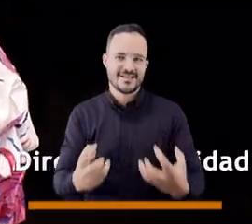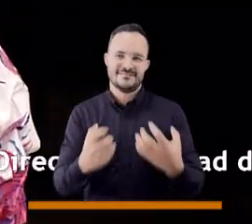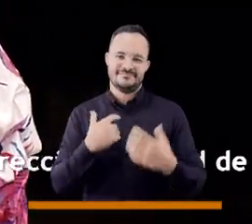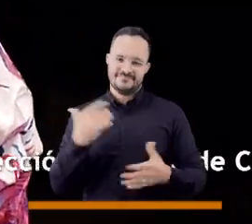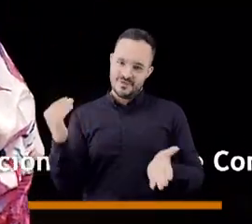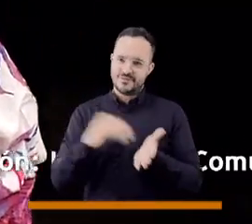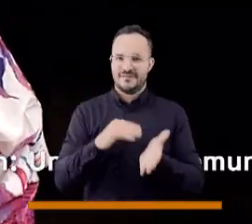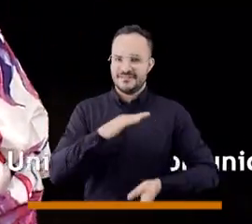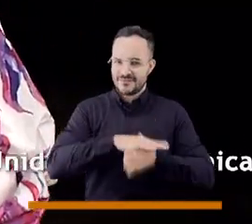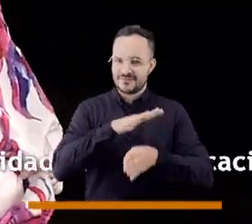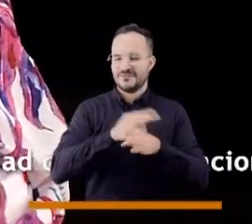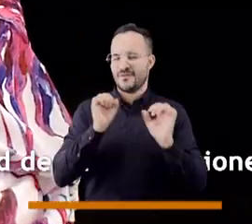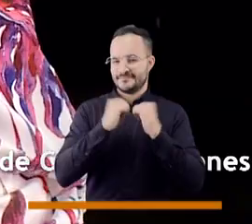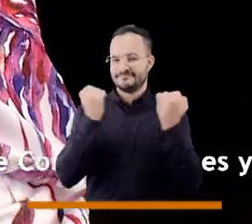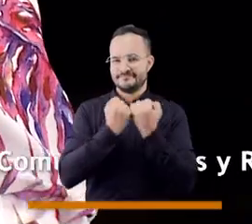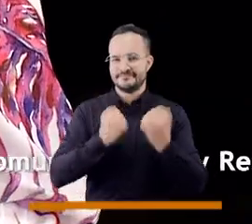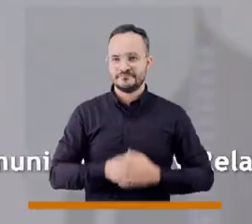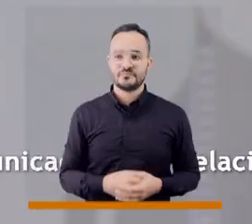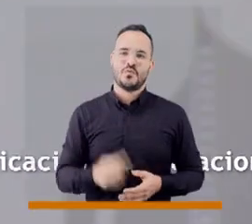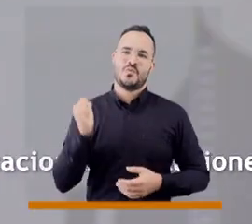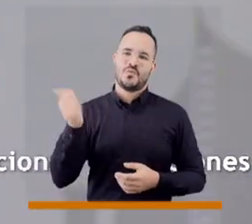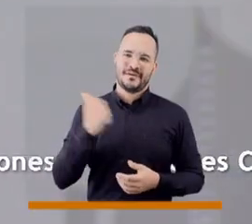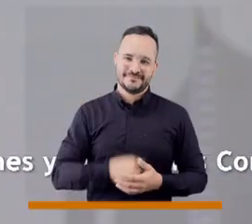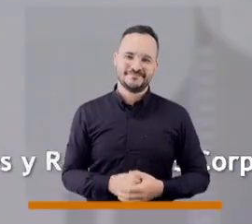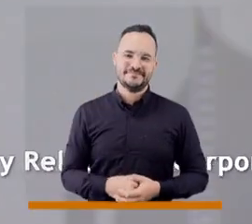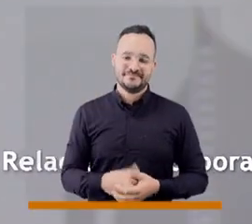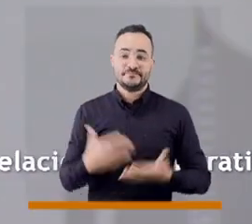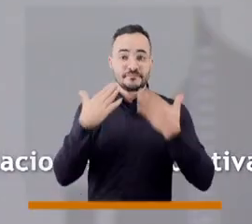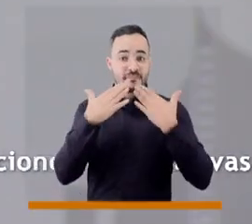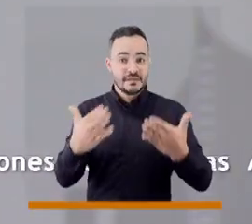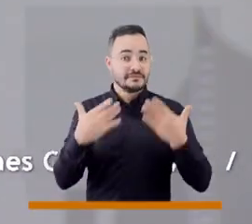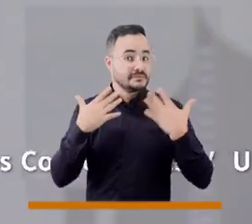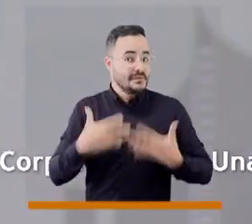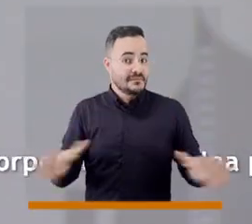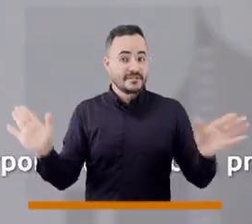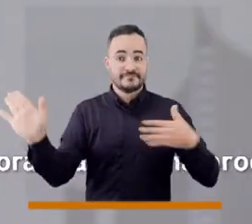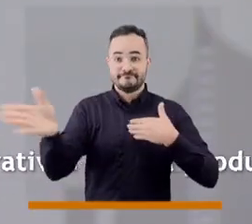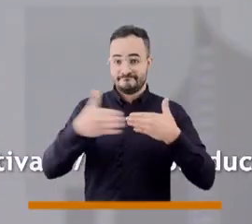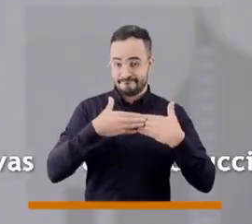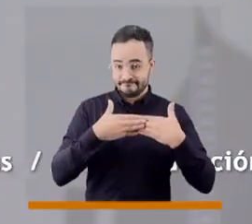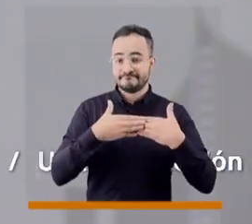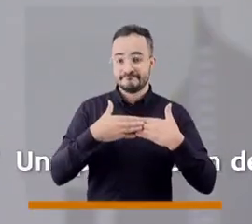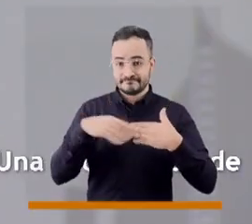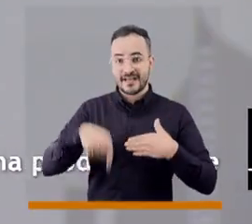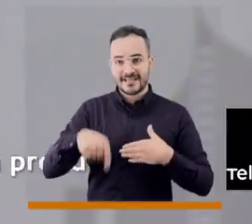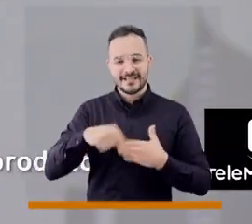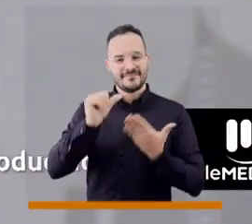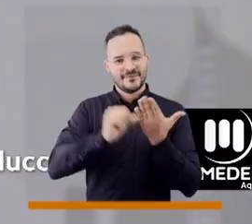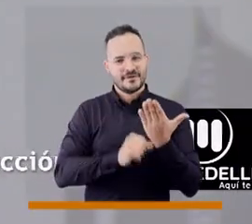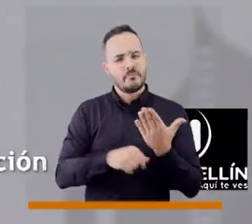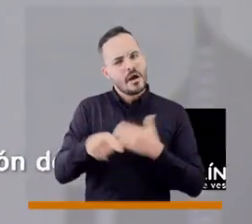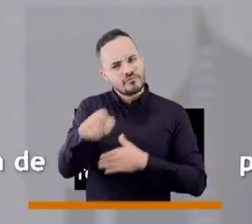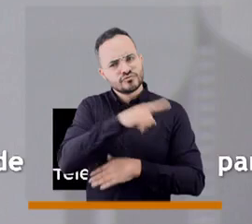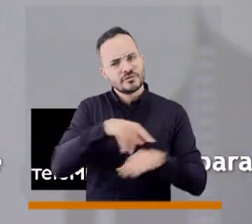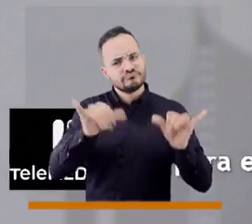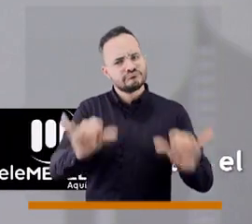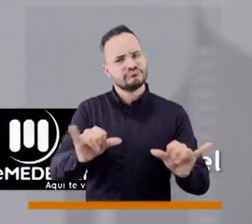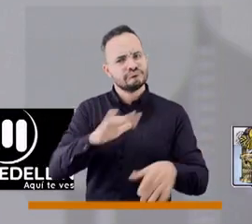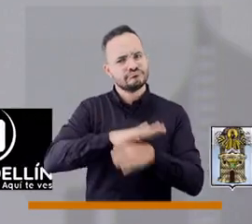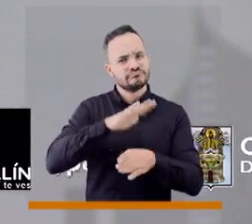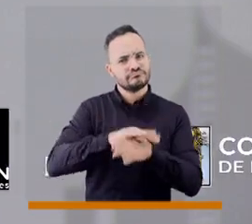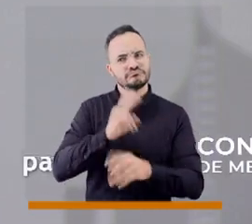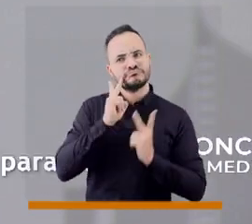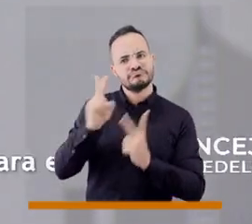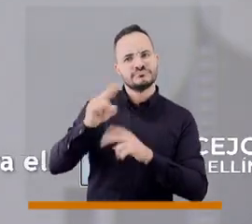volver a al consejo. Así es. bien. Y así llegamos al final de nuestro espacio por esta emisión los invitamos a continuar